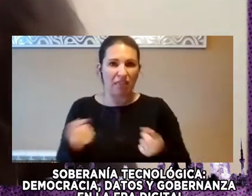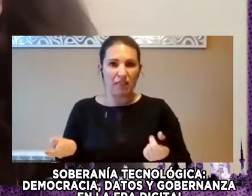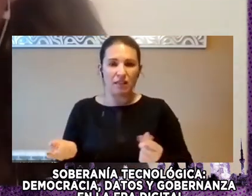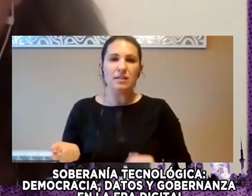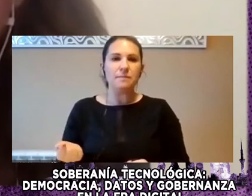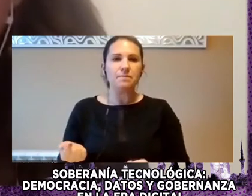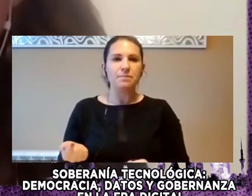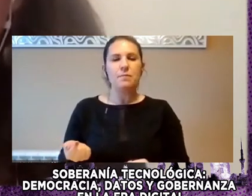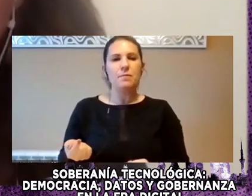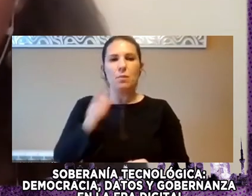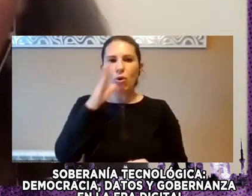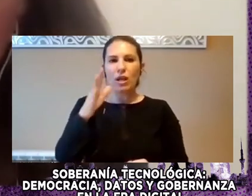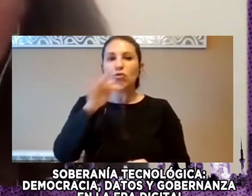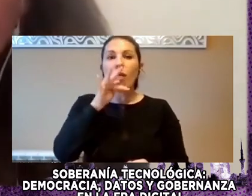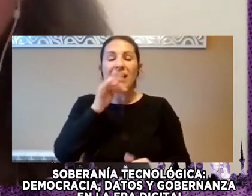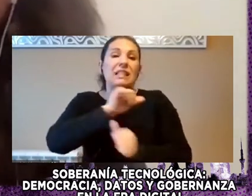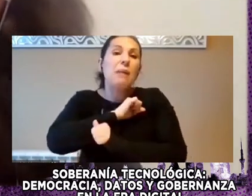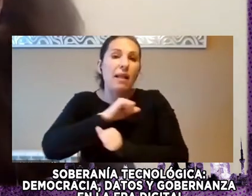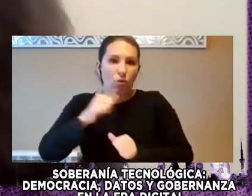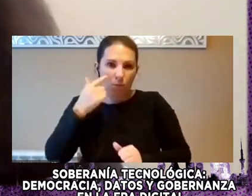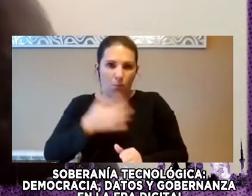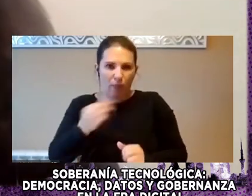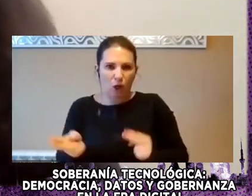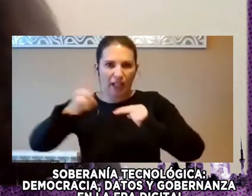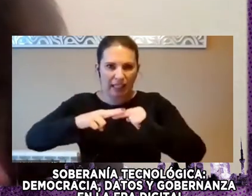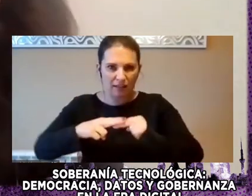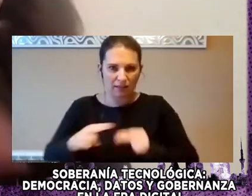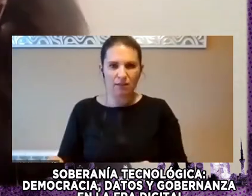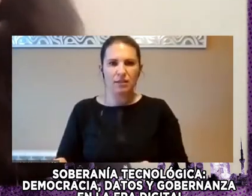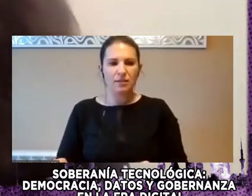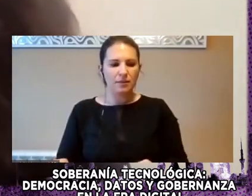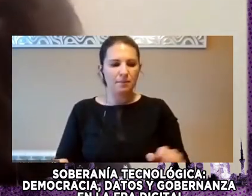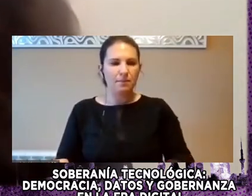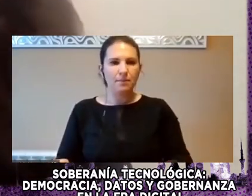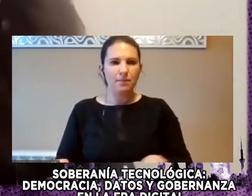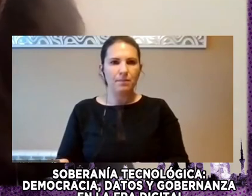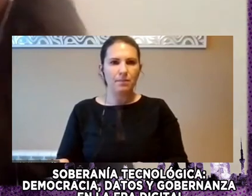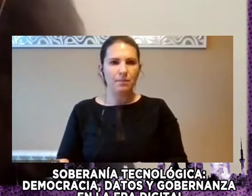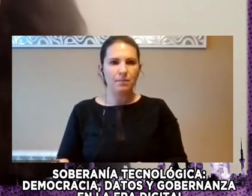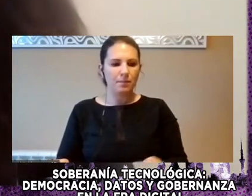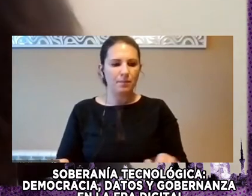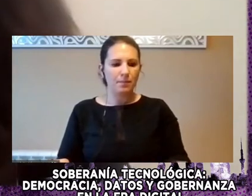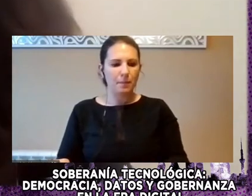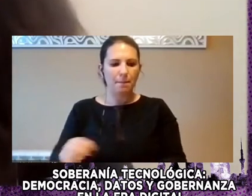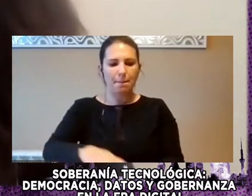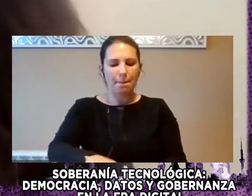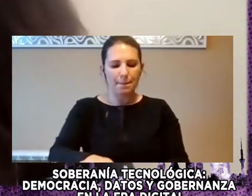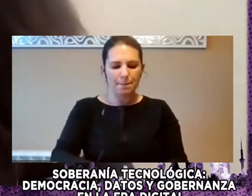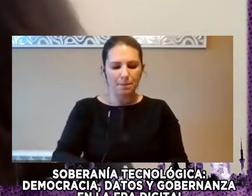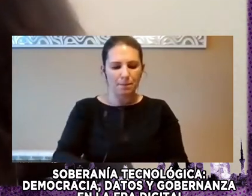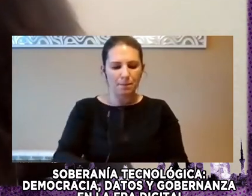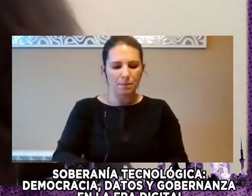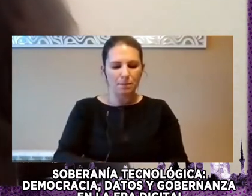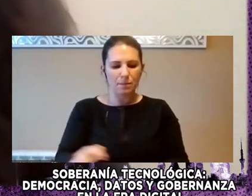Espera Ser Conectada Esos Esos Esa Década Perdida Y Esa Y